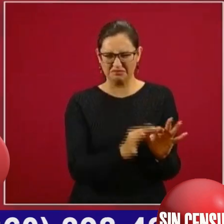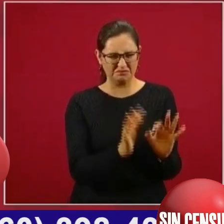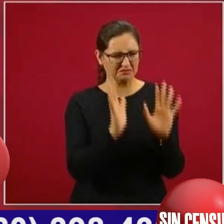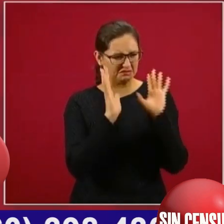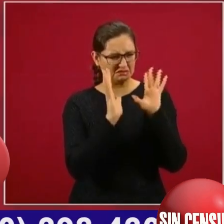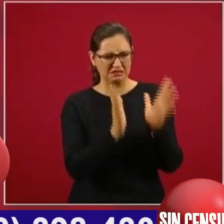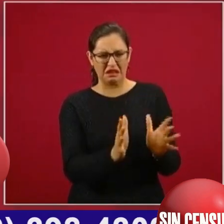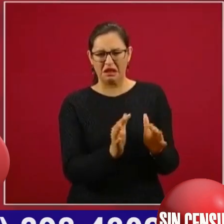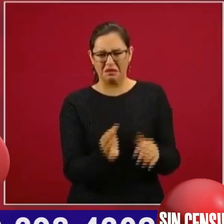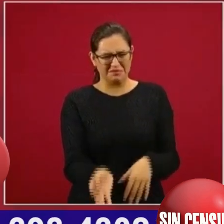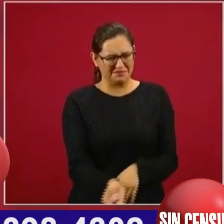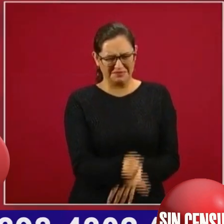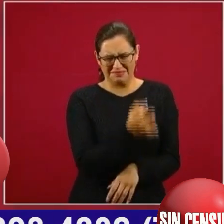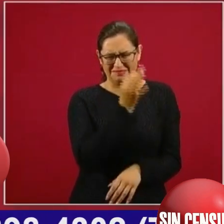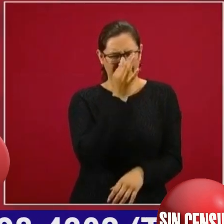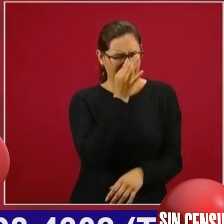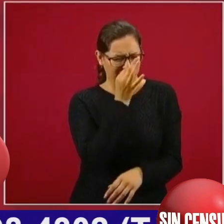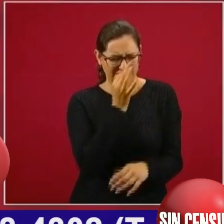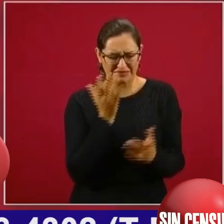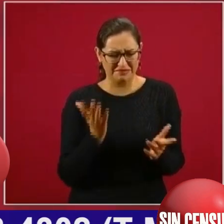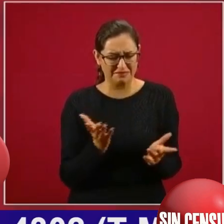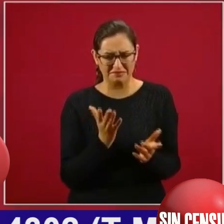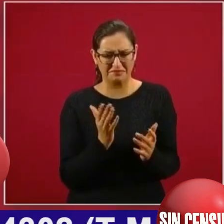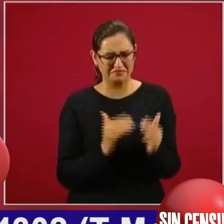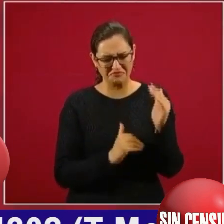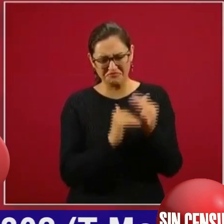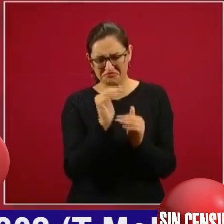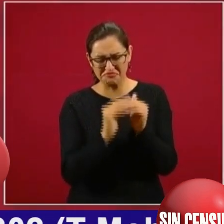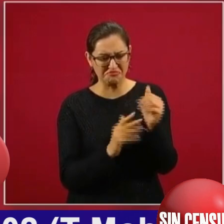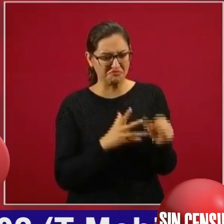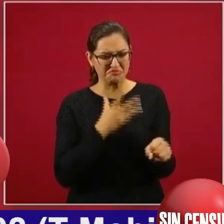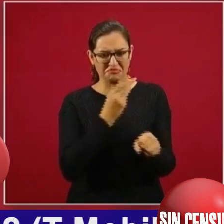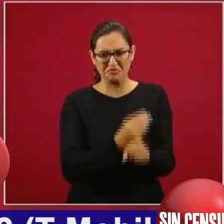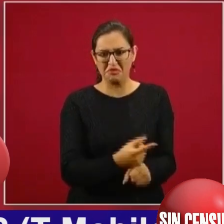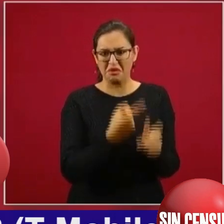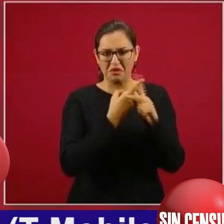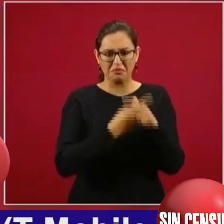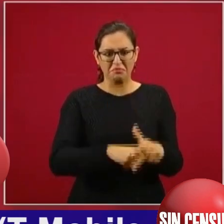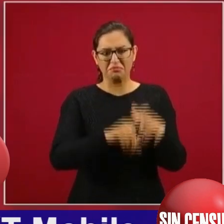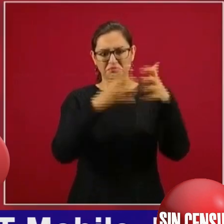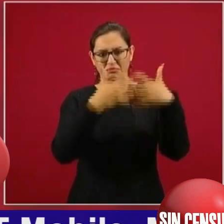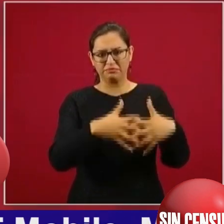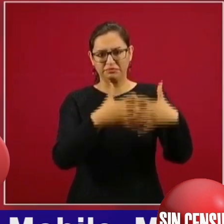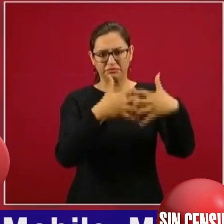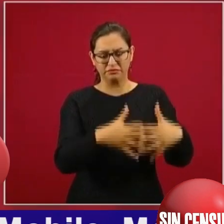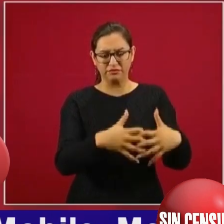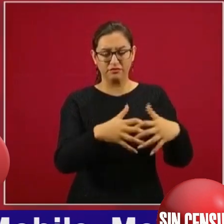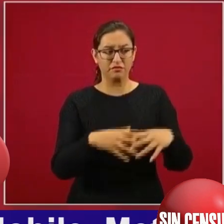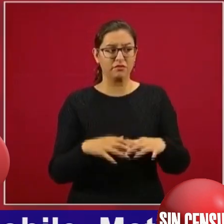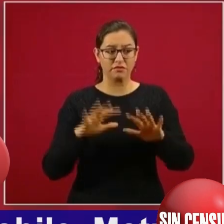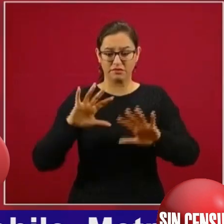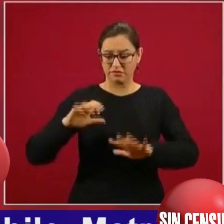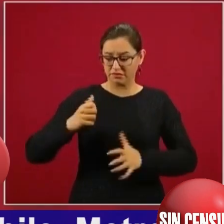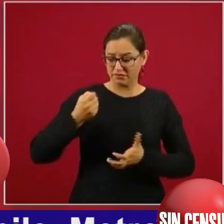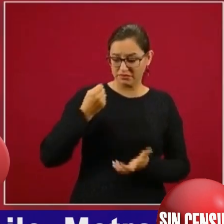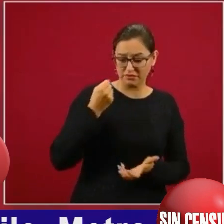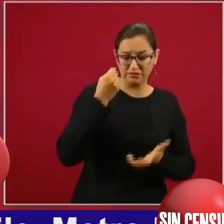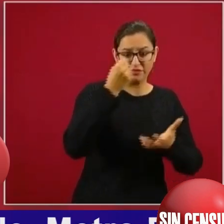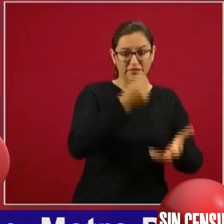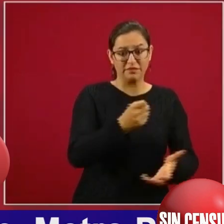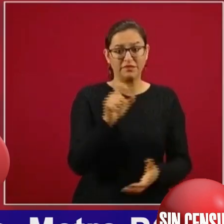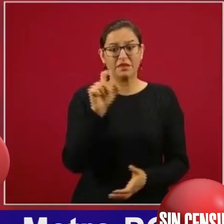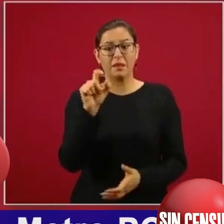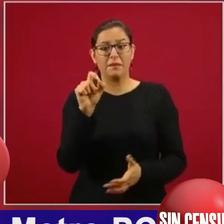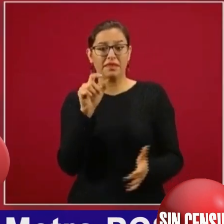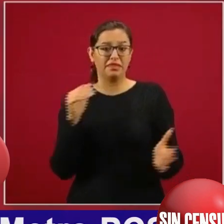funcione, opere. También se trata de una inversión de alrededor de 20